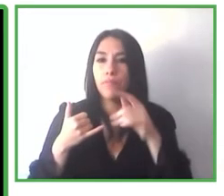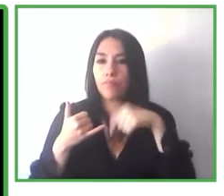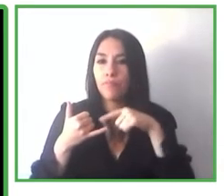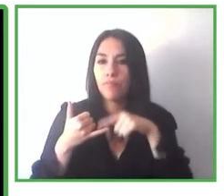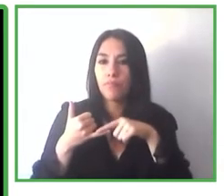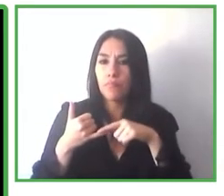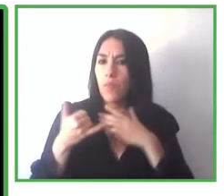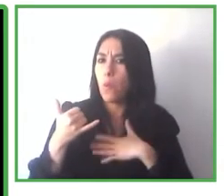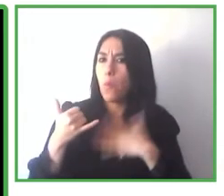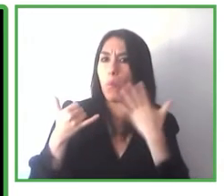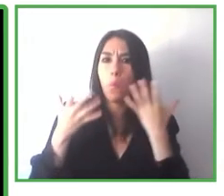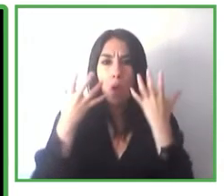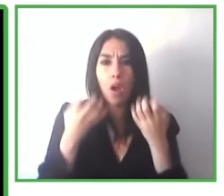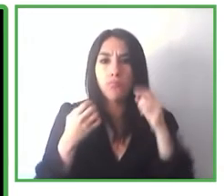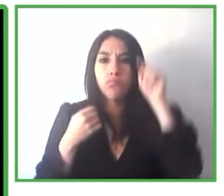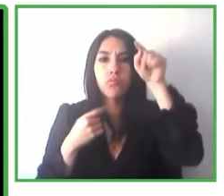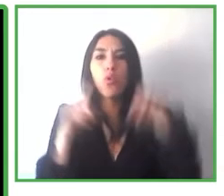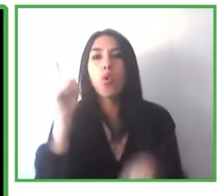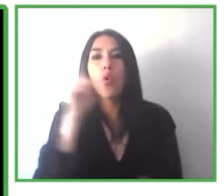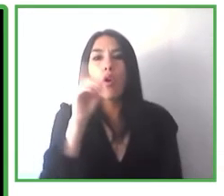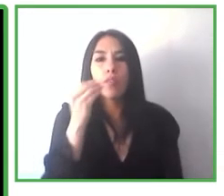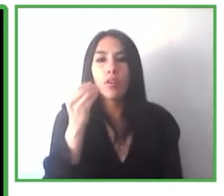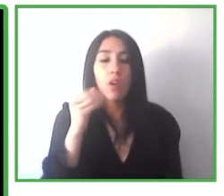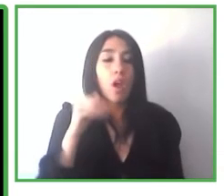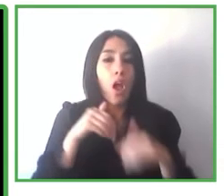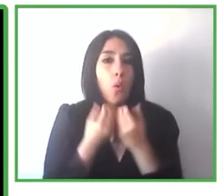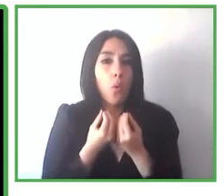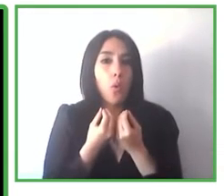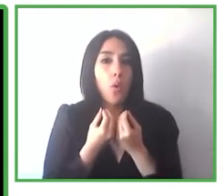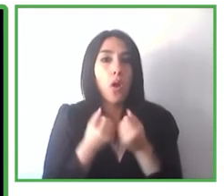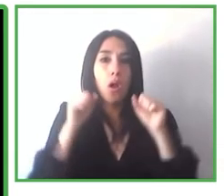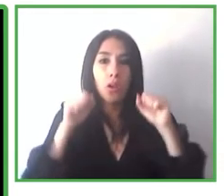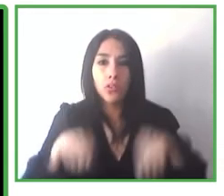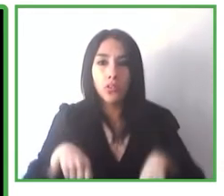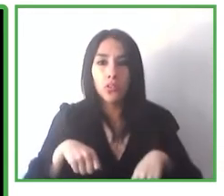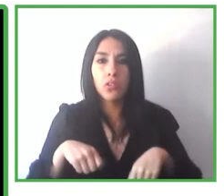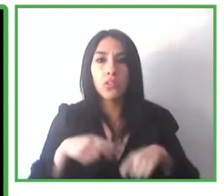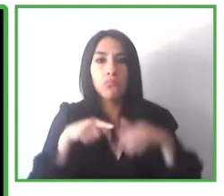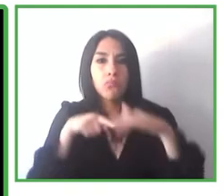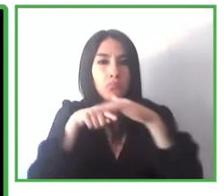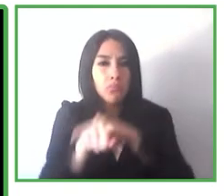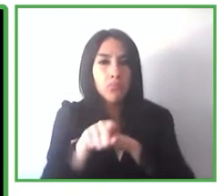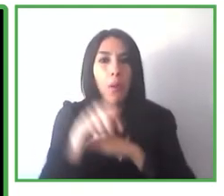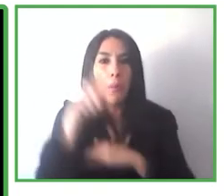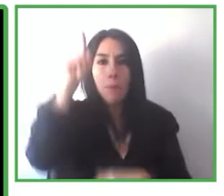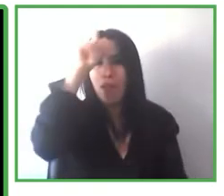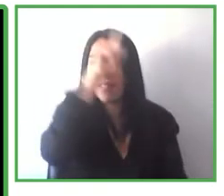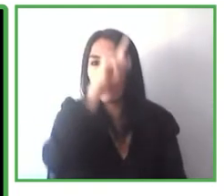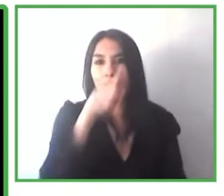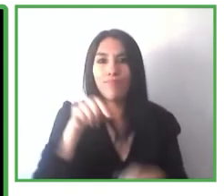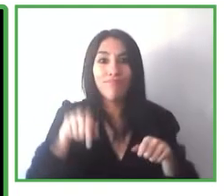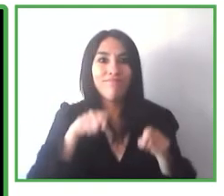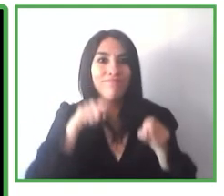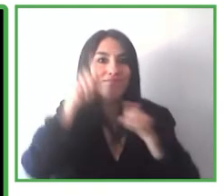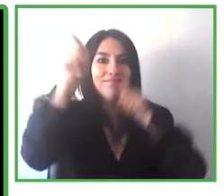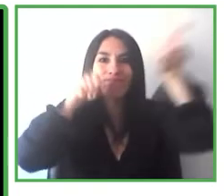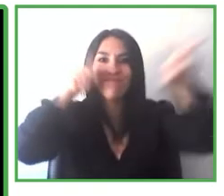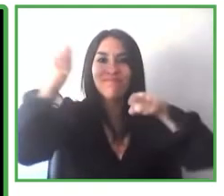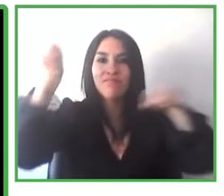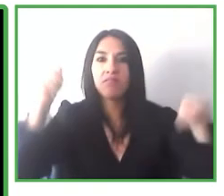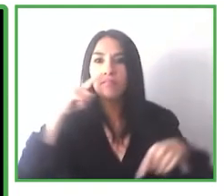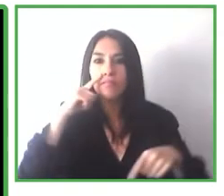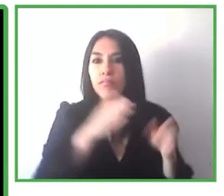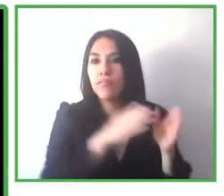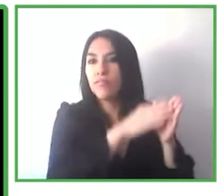puede desenvolverse por la estación Madrid Puerta de Atocha con Navilens y podrá llegar hasta la plataforma 4 gracias a la señalítica que se introduce en el lugar